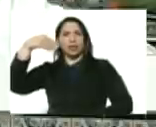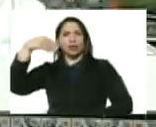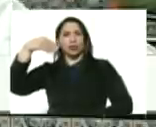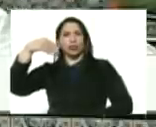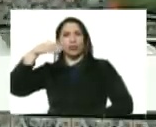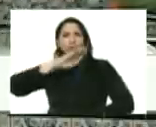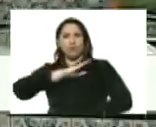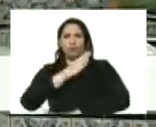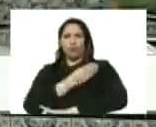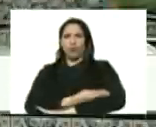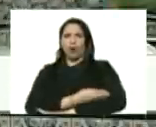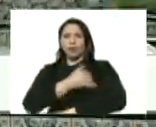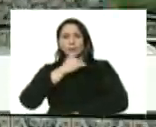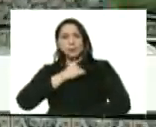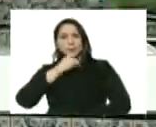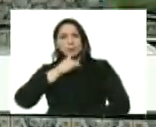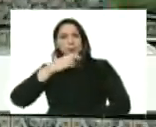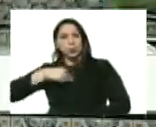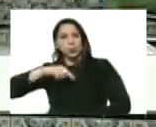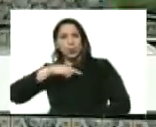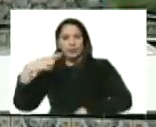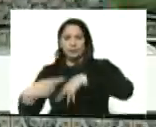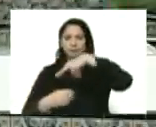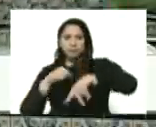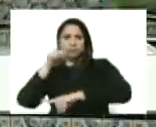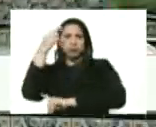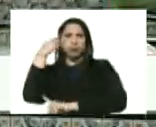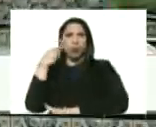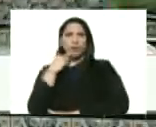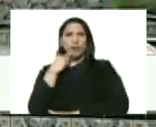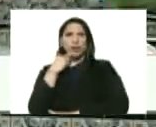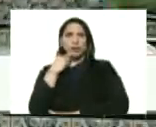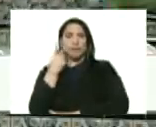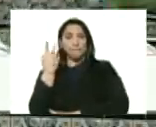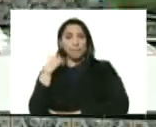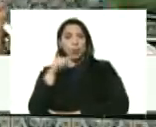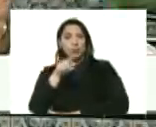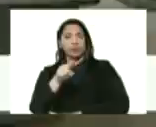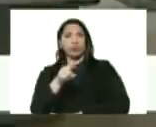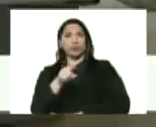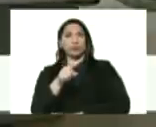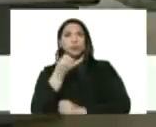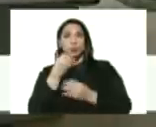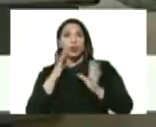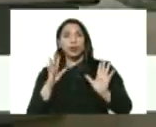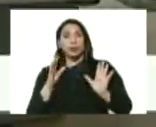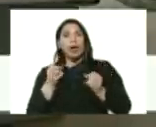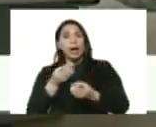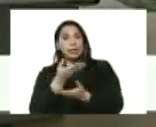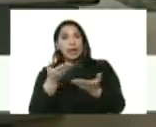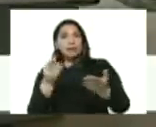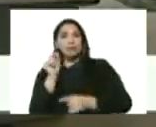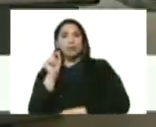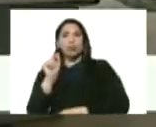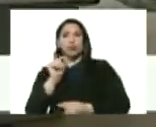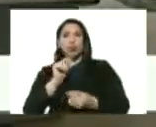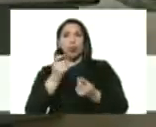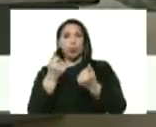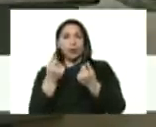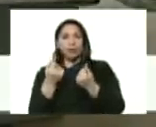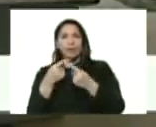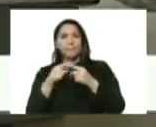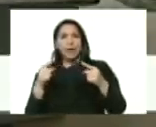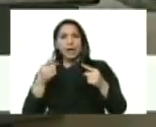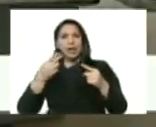perseverante de nuestra revolución bolivariana por eso bueno ahí está el punto de cuenta para yo